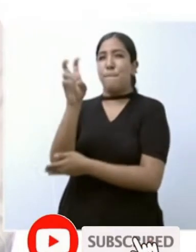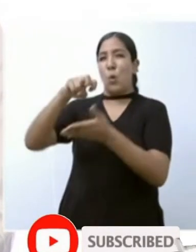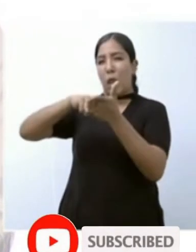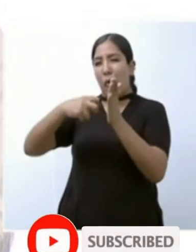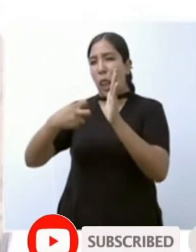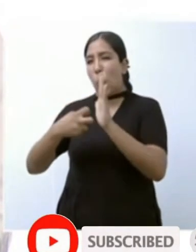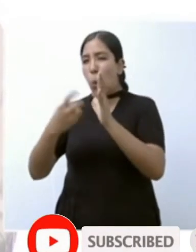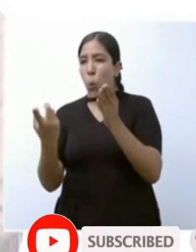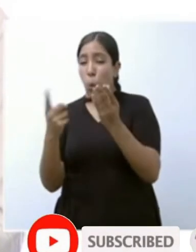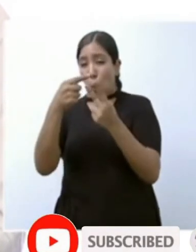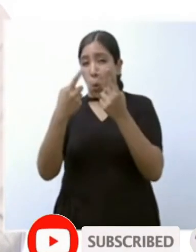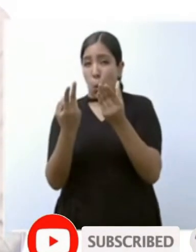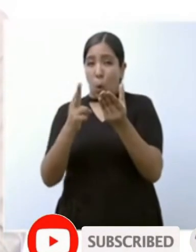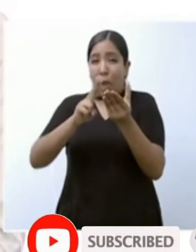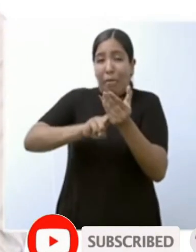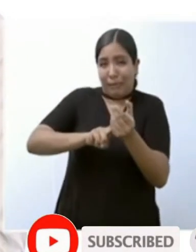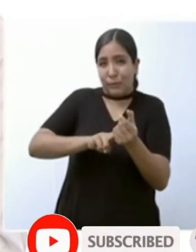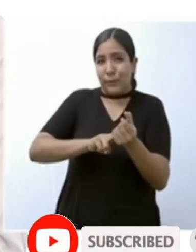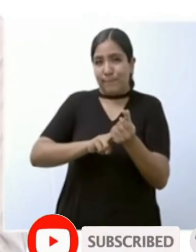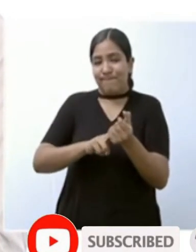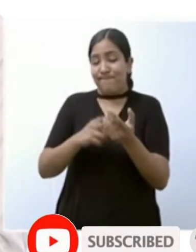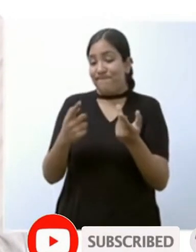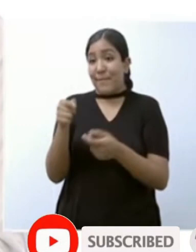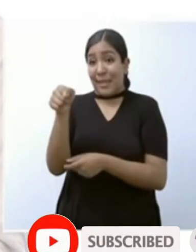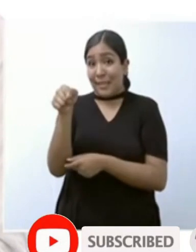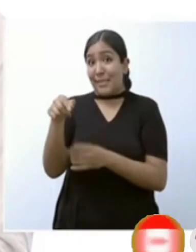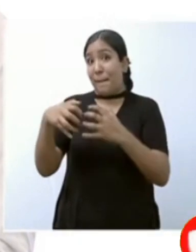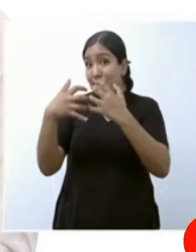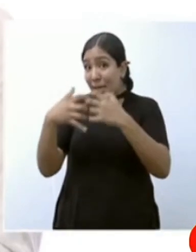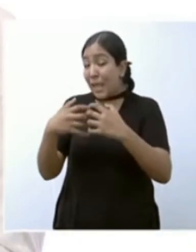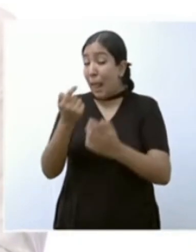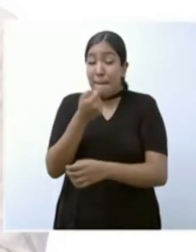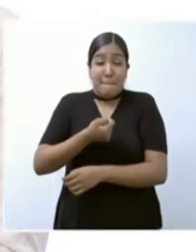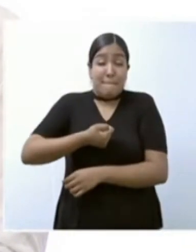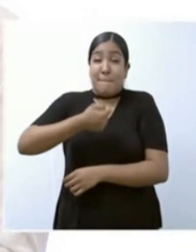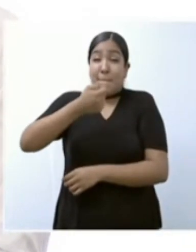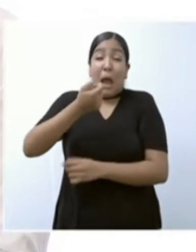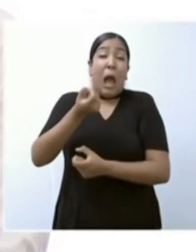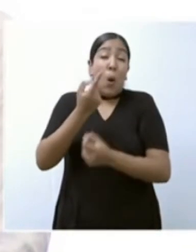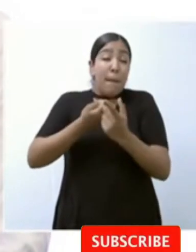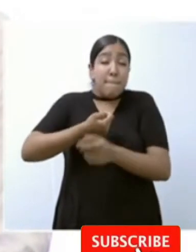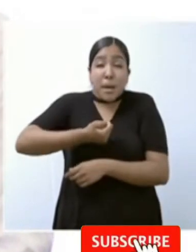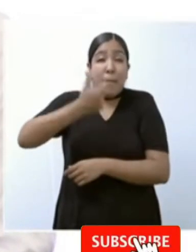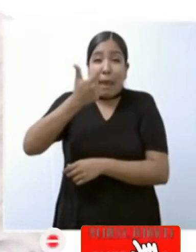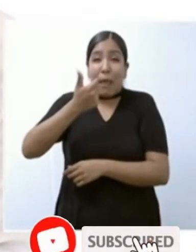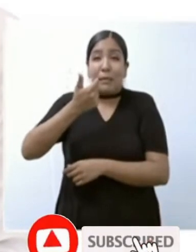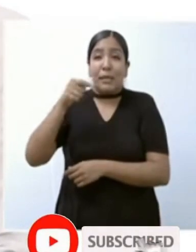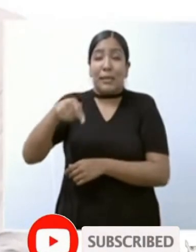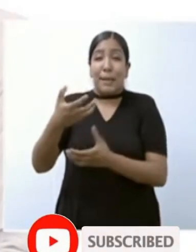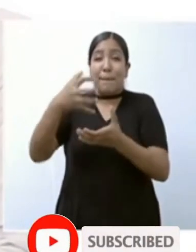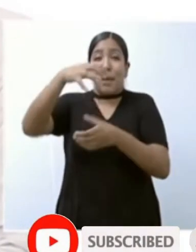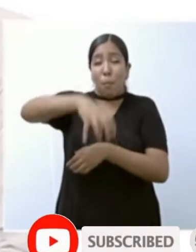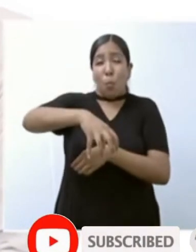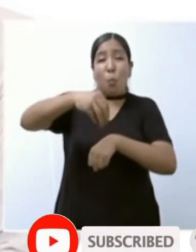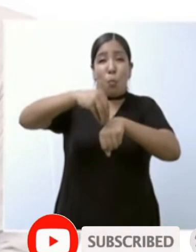primeras que se instalaron se establecieron en México